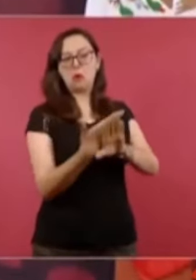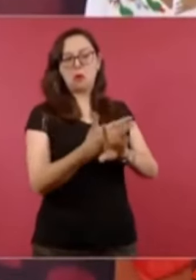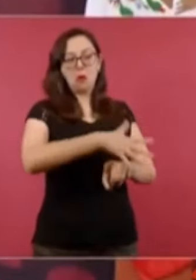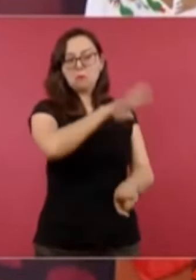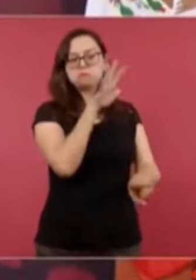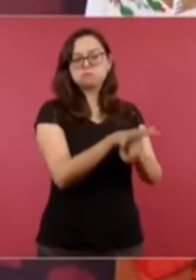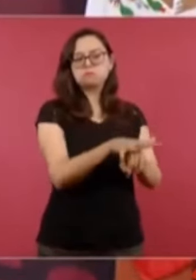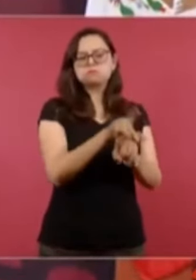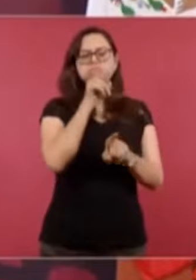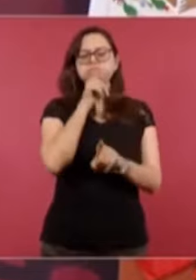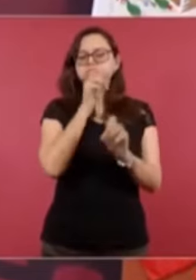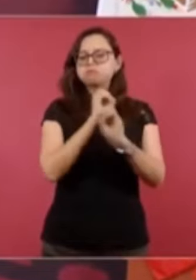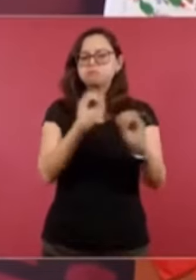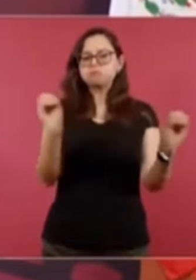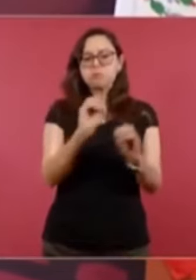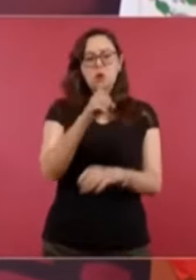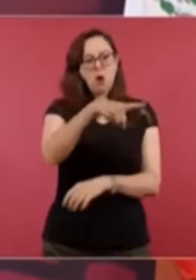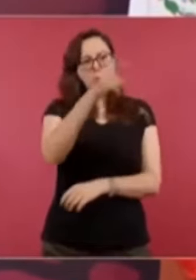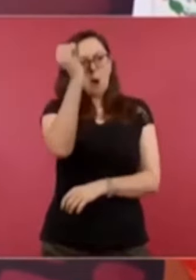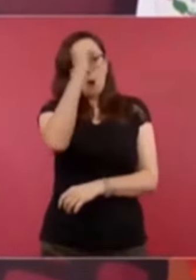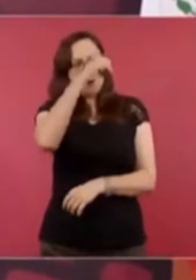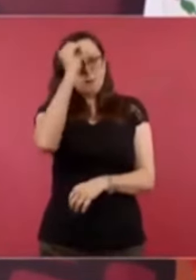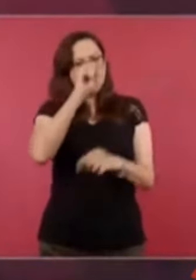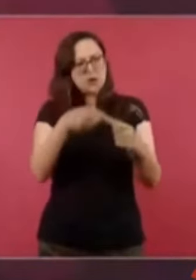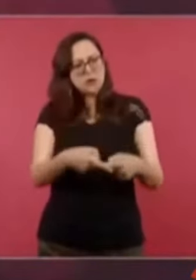garantizar el derecho a disentir